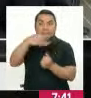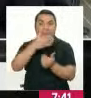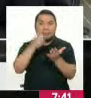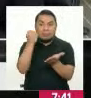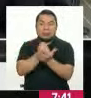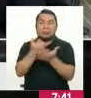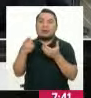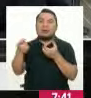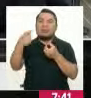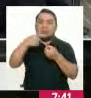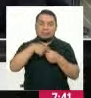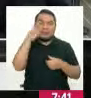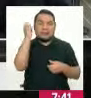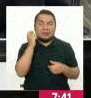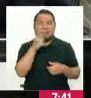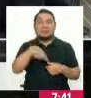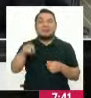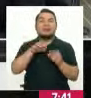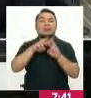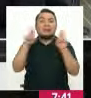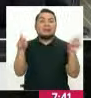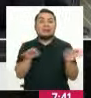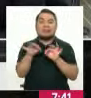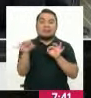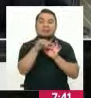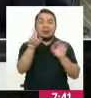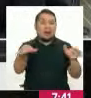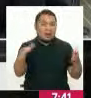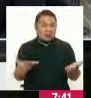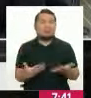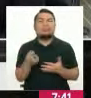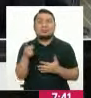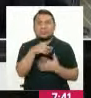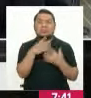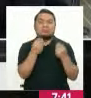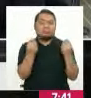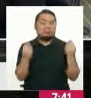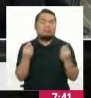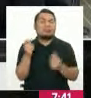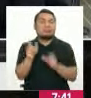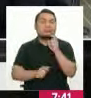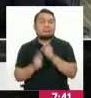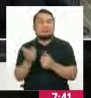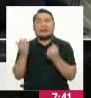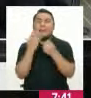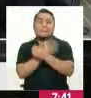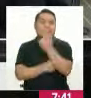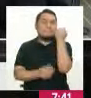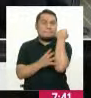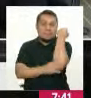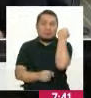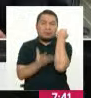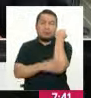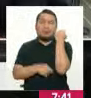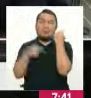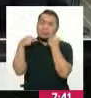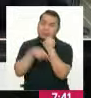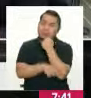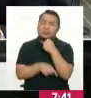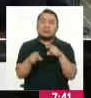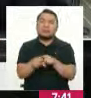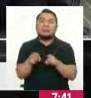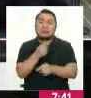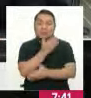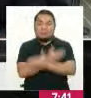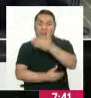de que sobre todo en aquellas regiones donde hay una brecha de personas que están potencialmente,